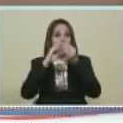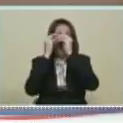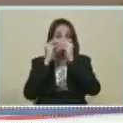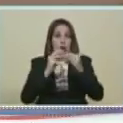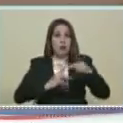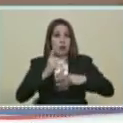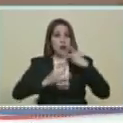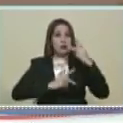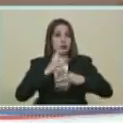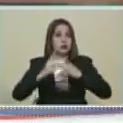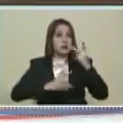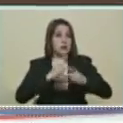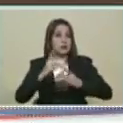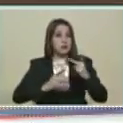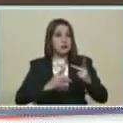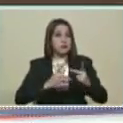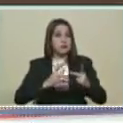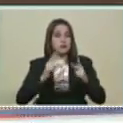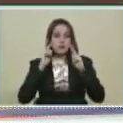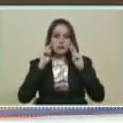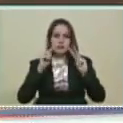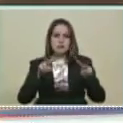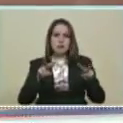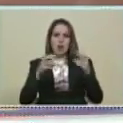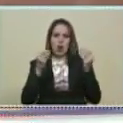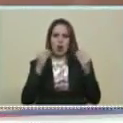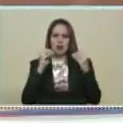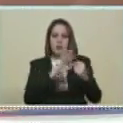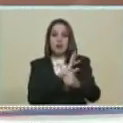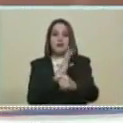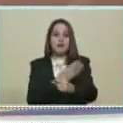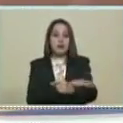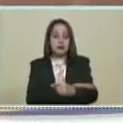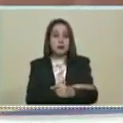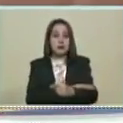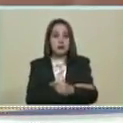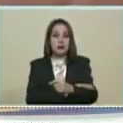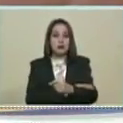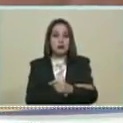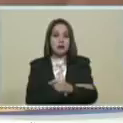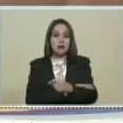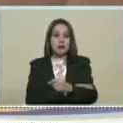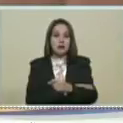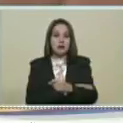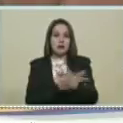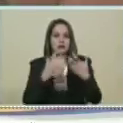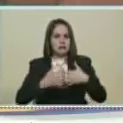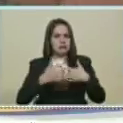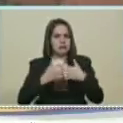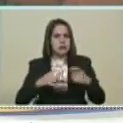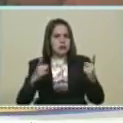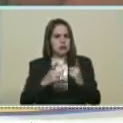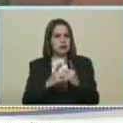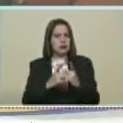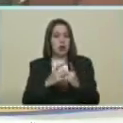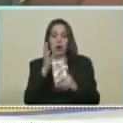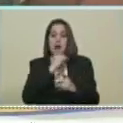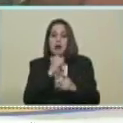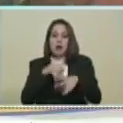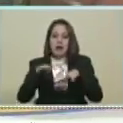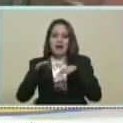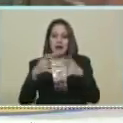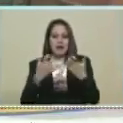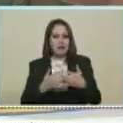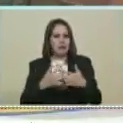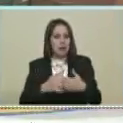producir Y también Verlo como Un fortalecimiento A aquellas Pequeñas productores Que no tienen La maquinaria ¿Verdad?